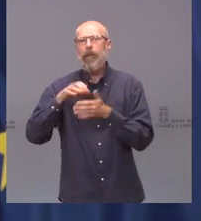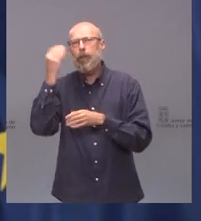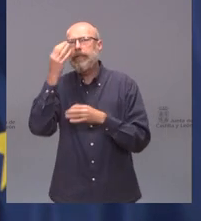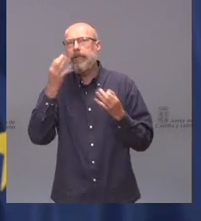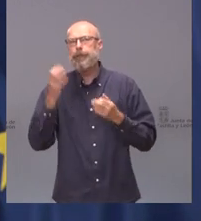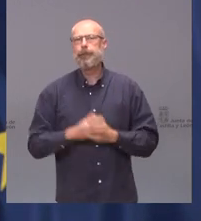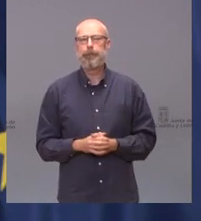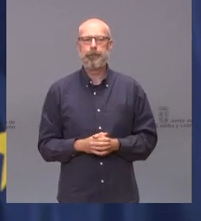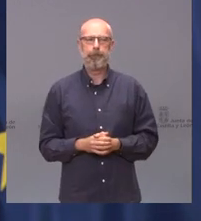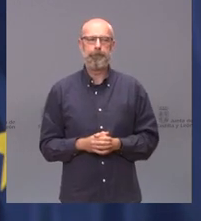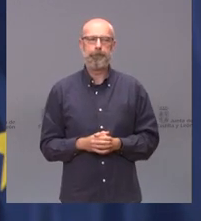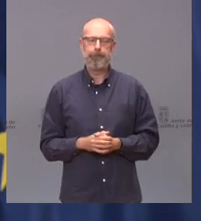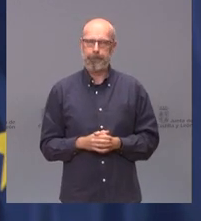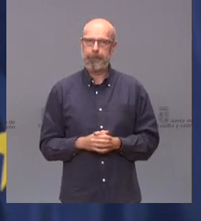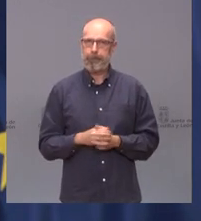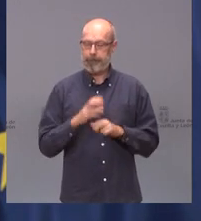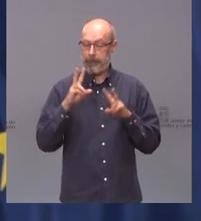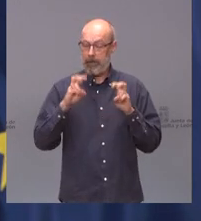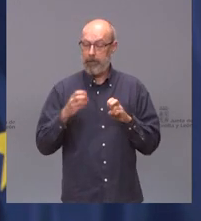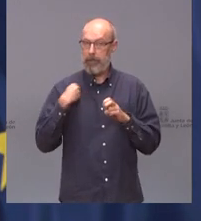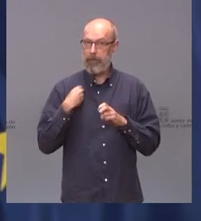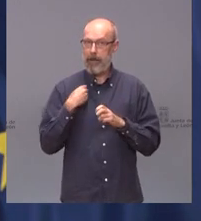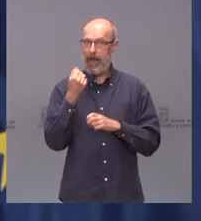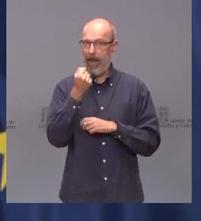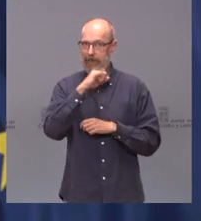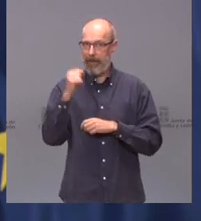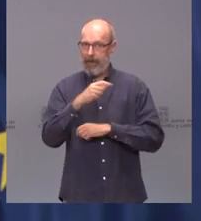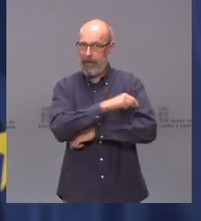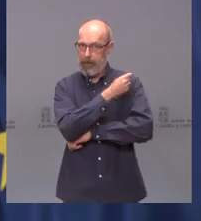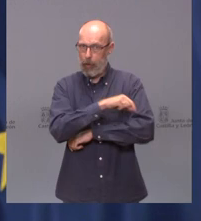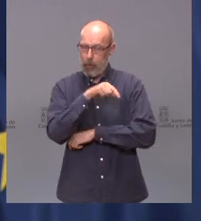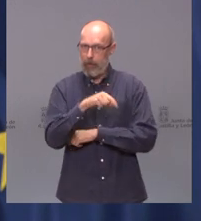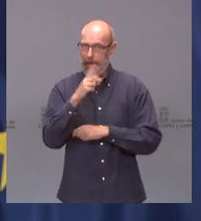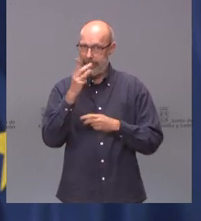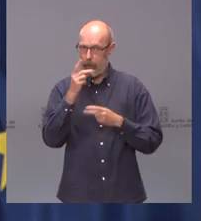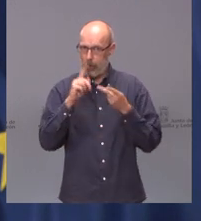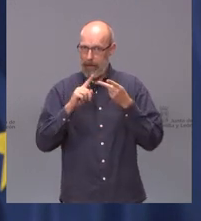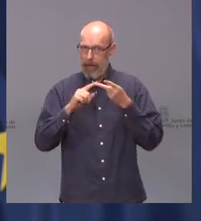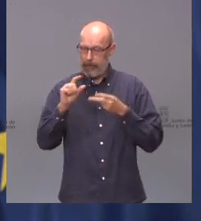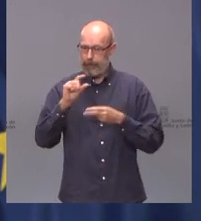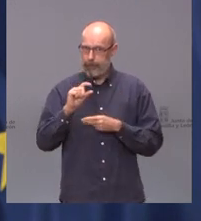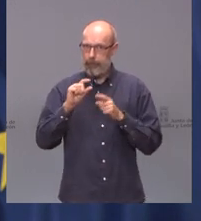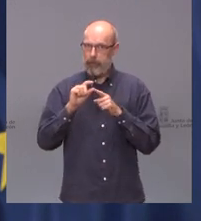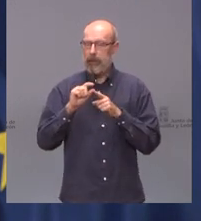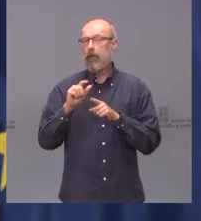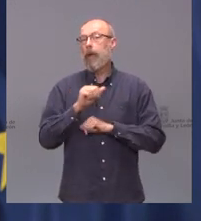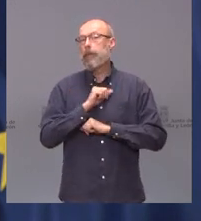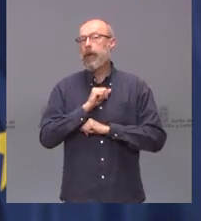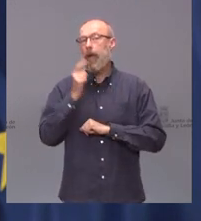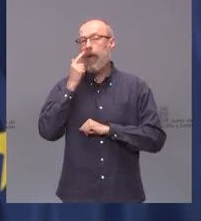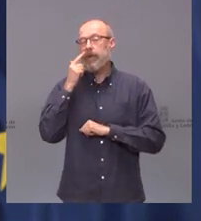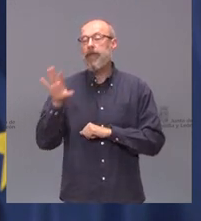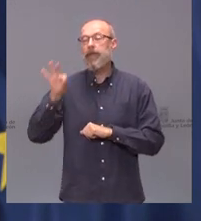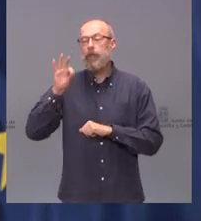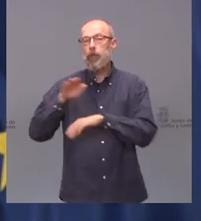Muy bien, sobre la segunda dosis de AstraZeneca estamos a la espera de la decisión que se tome desde